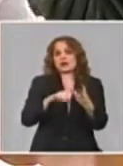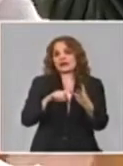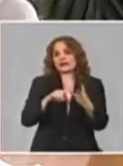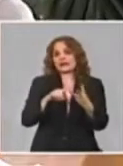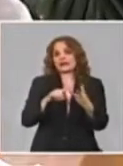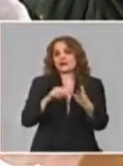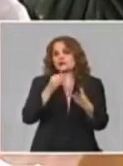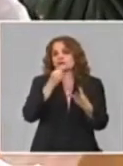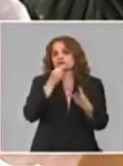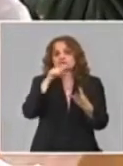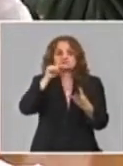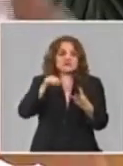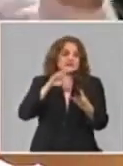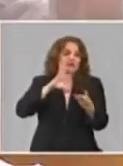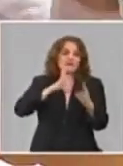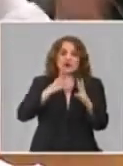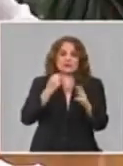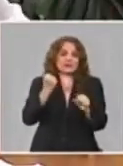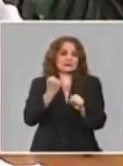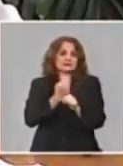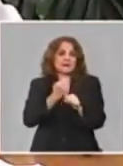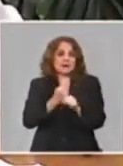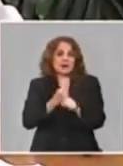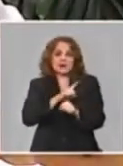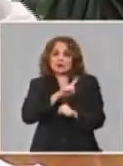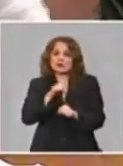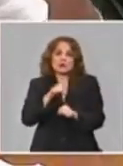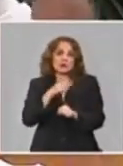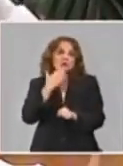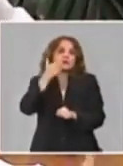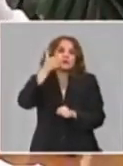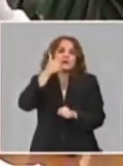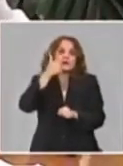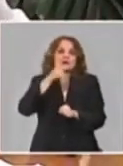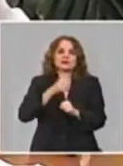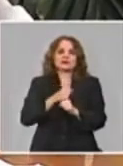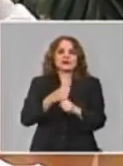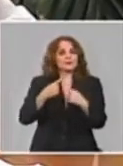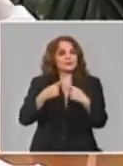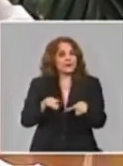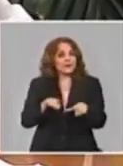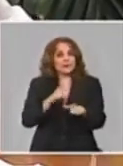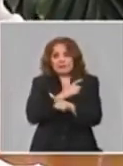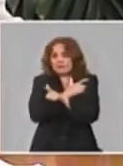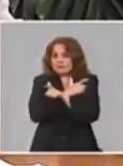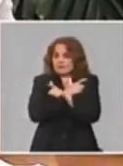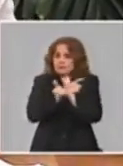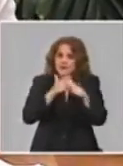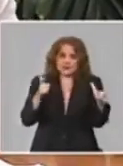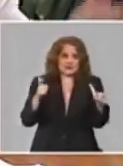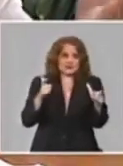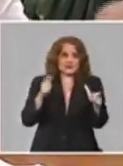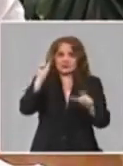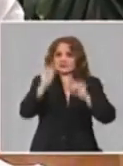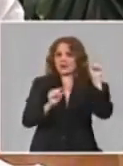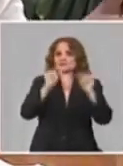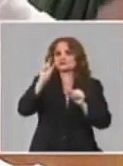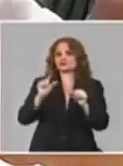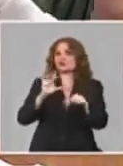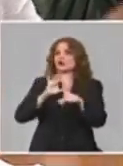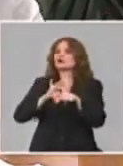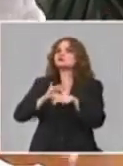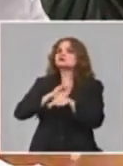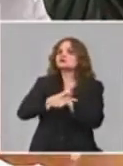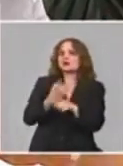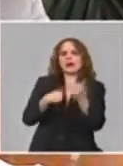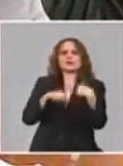de manejo clínico pero que el 95% haya usado. Algunos no en la misma dosis. A los ancianos le